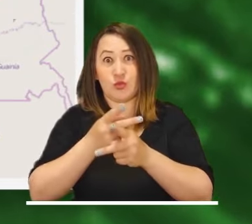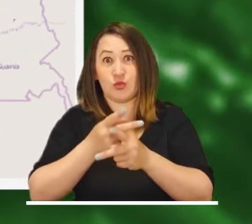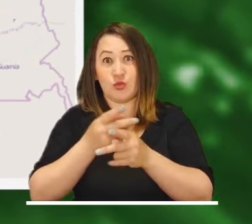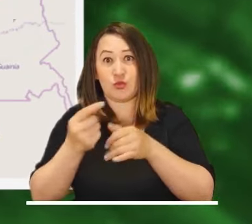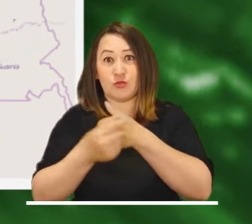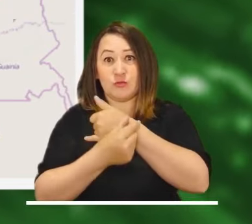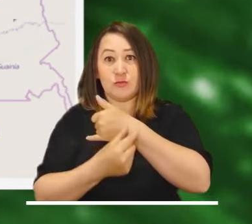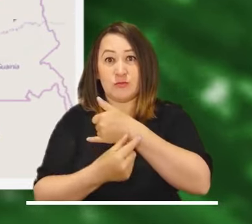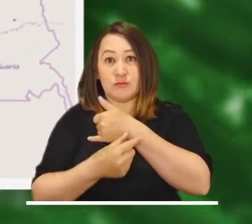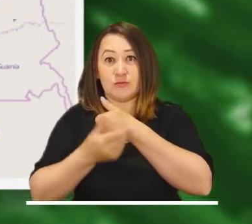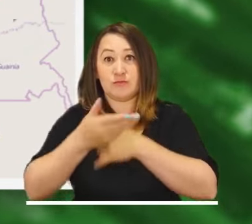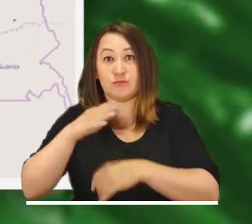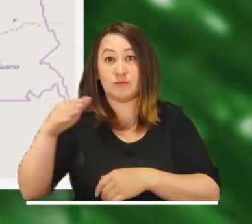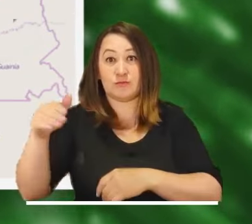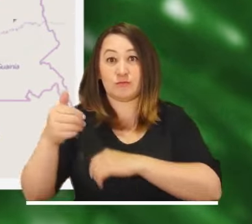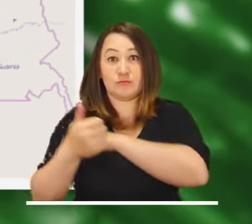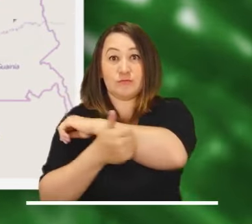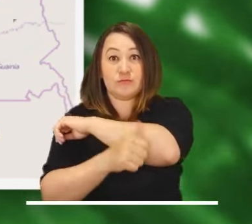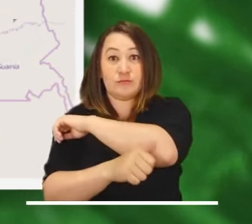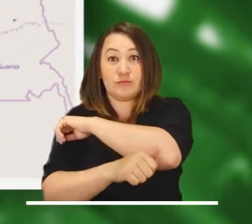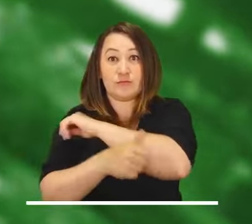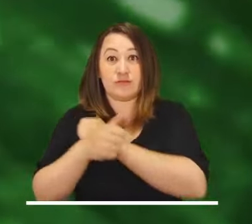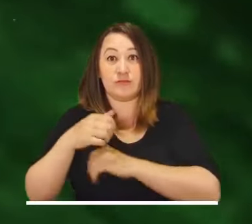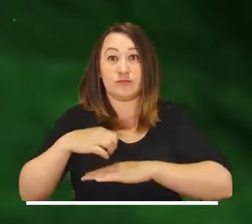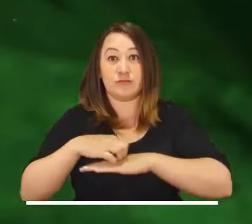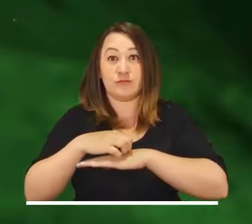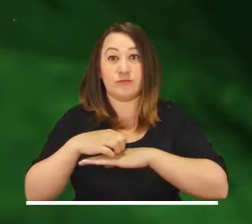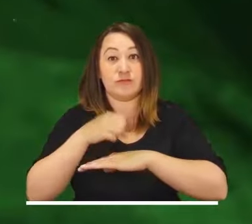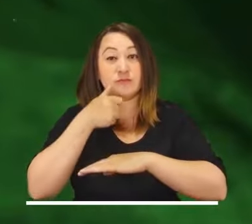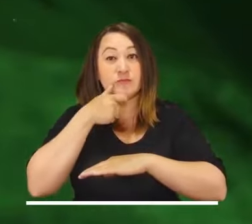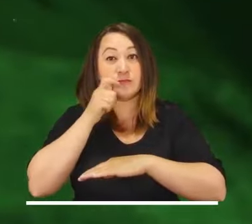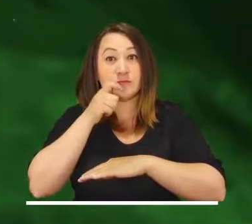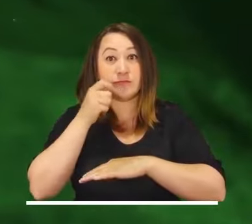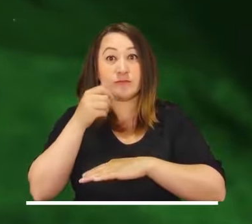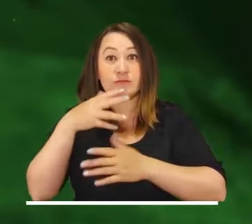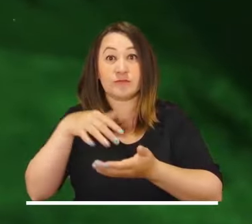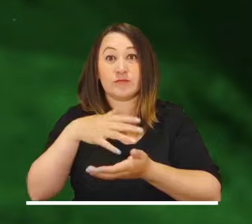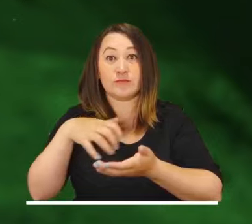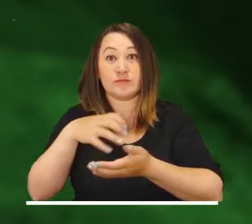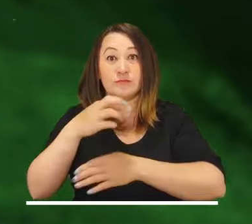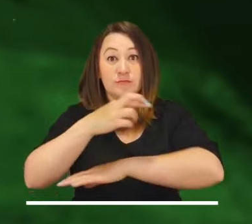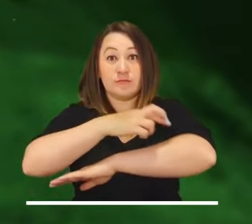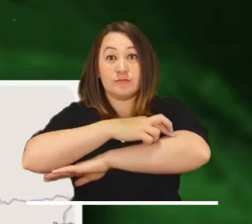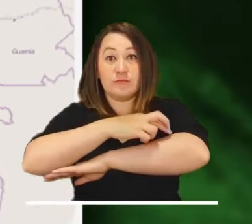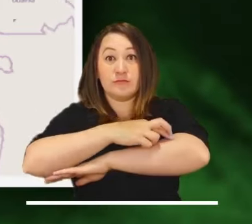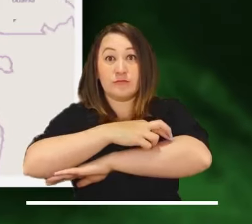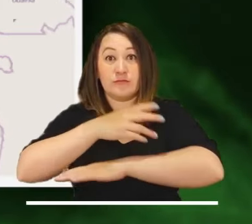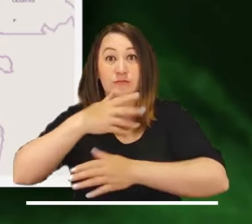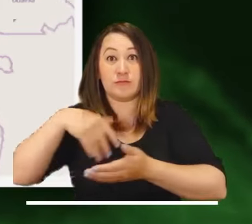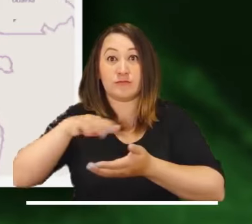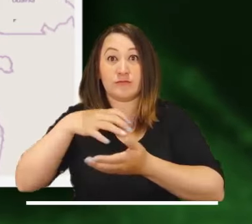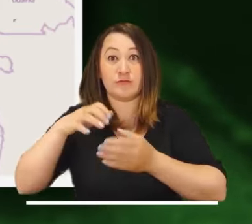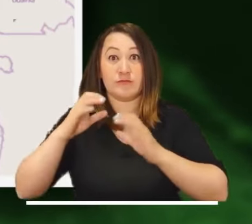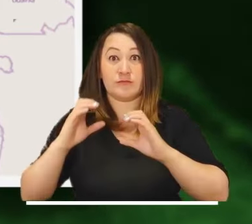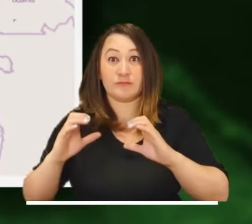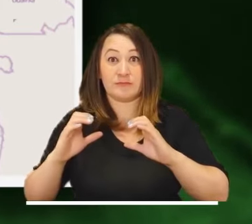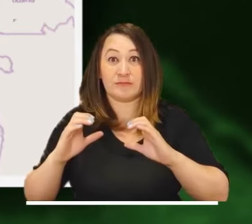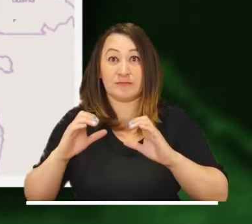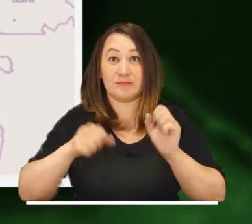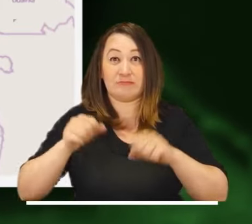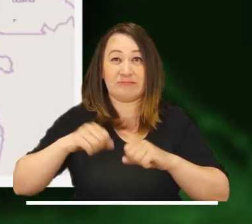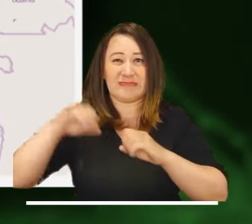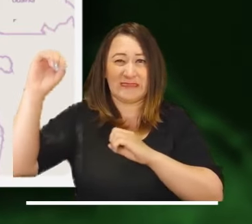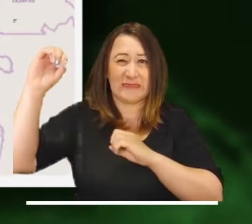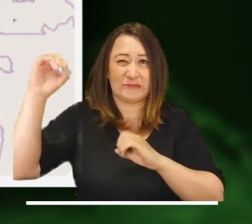Atención, recomendamos a los habitantes del Pacífico, Antioquia, Boyacá, Tolima, Caldas, Santander, Putumayo